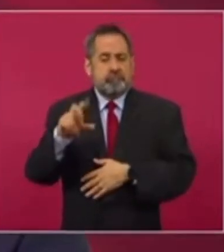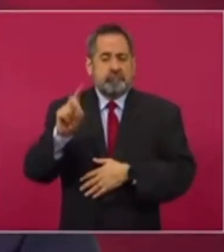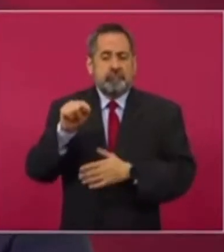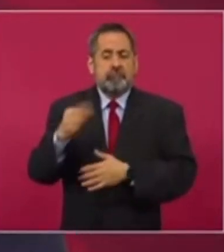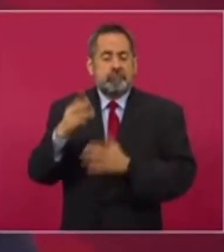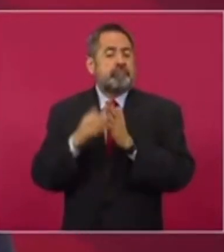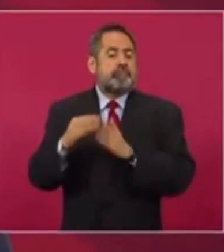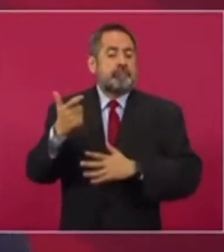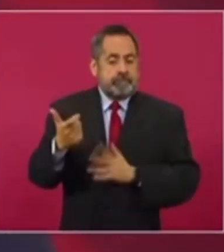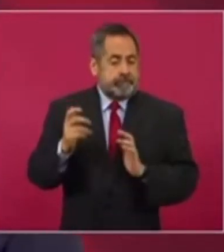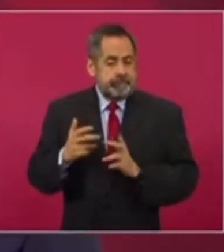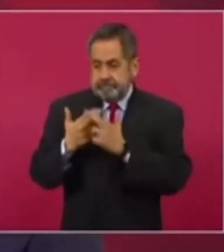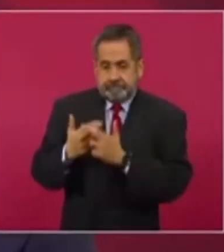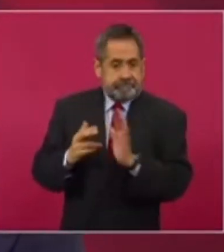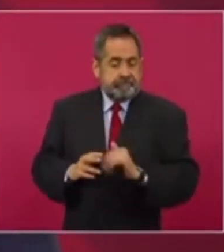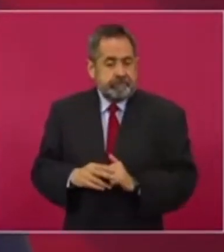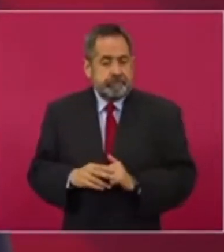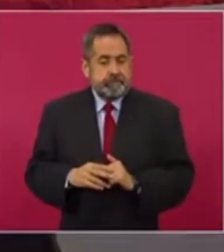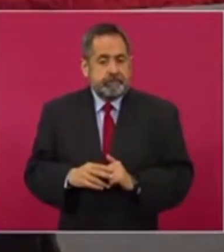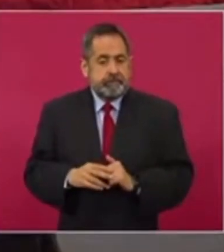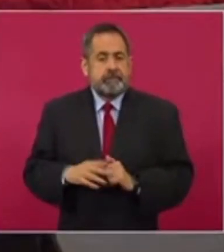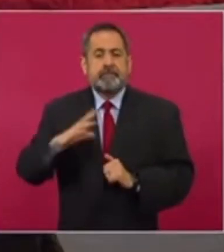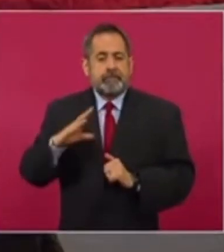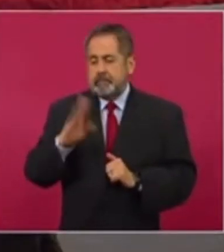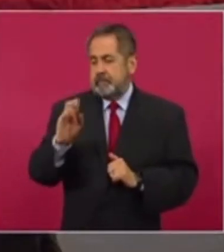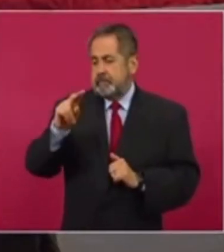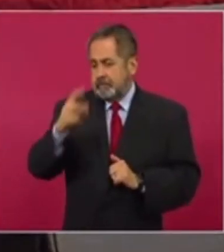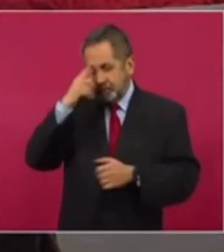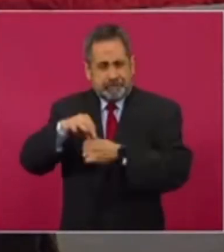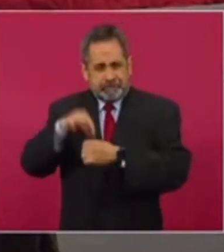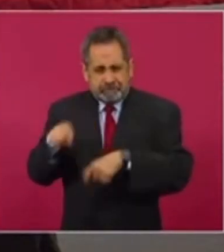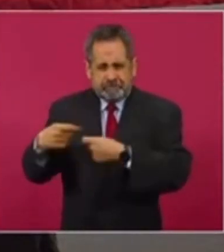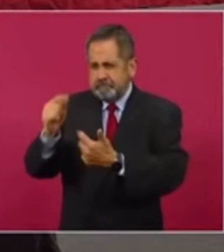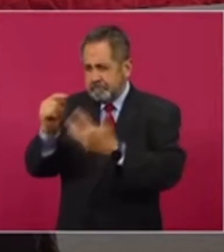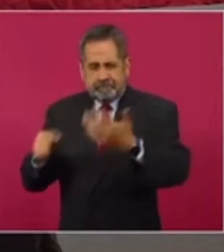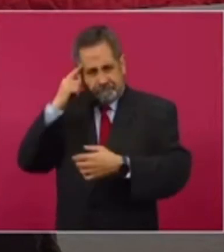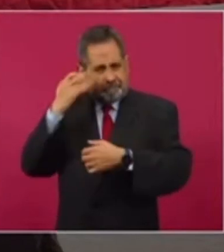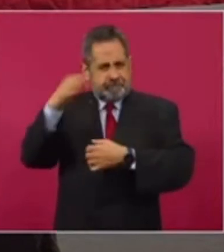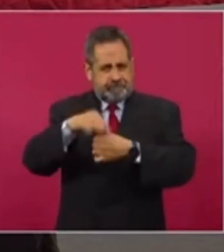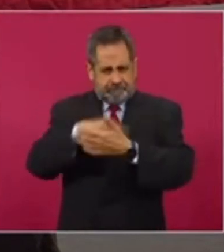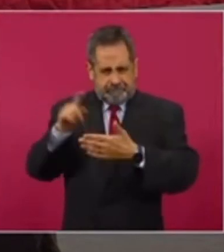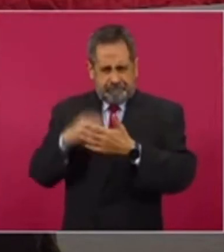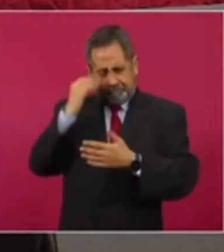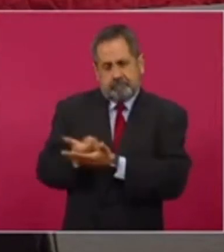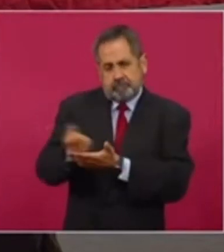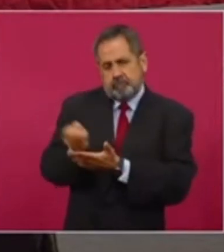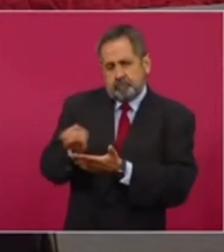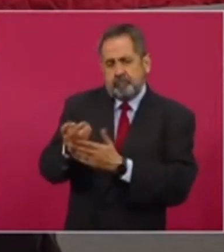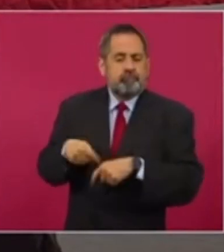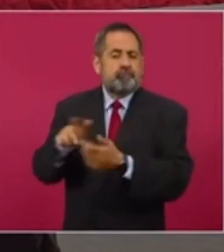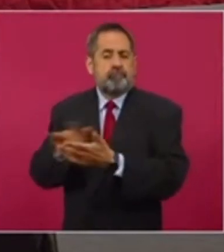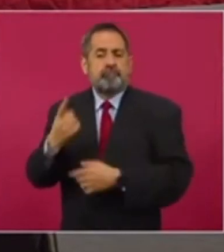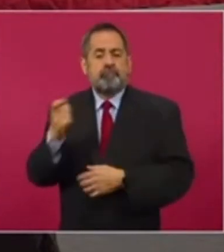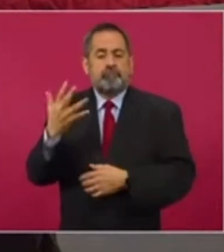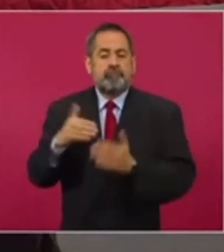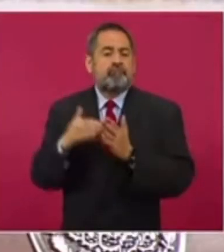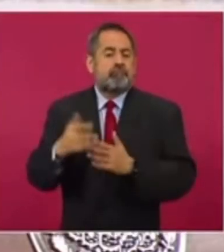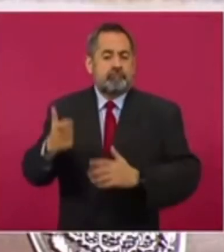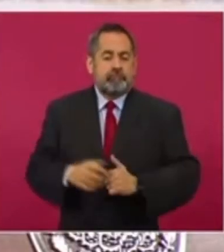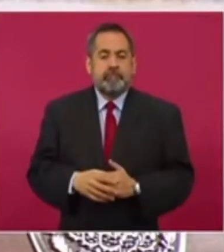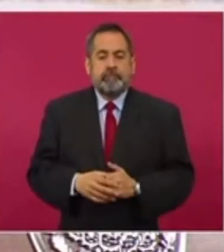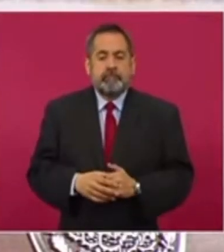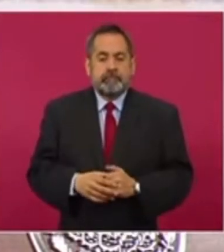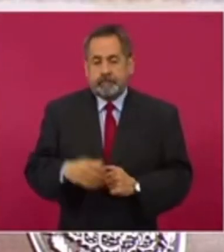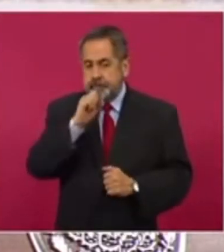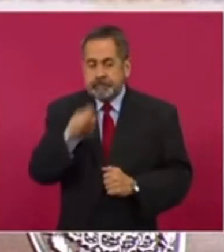.3 millones de pesos. Existen bonos por apoyo en elecciones, que es un ajuste a los estímulos de personal, que representaría 150 millones de pesos.